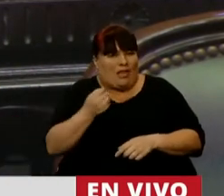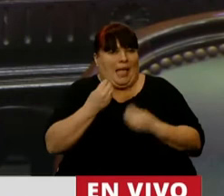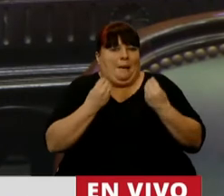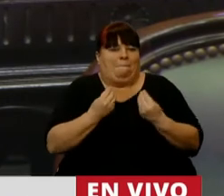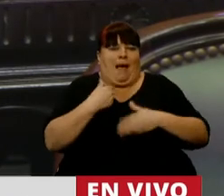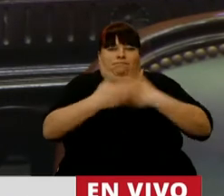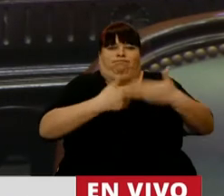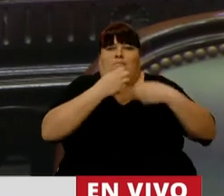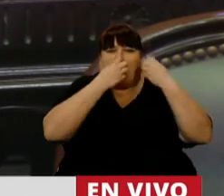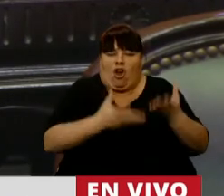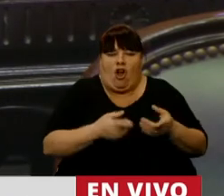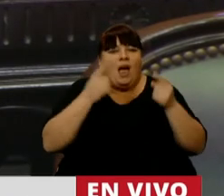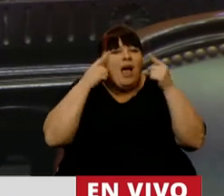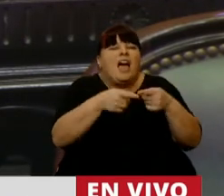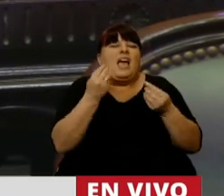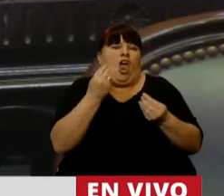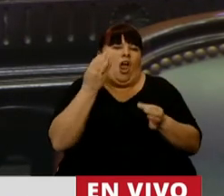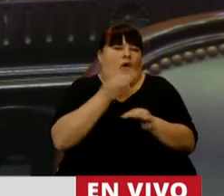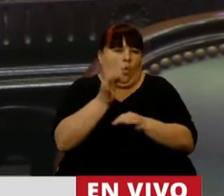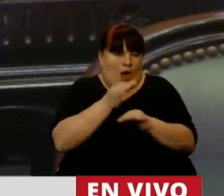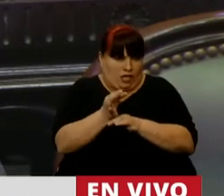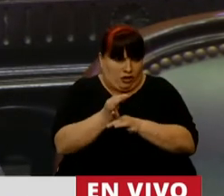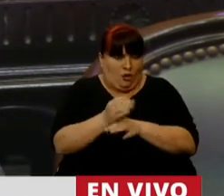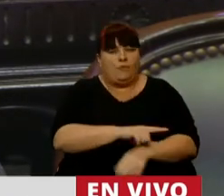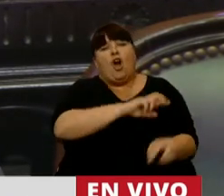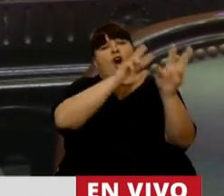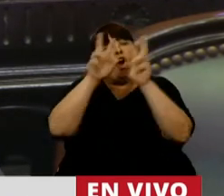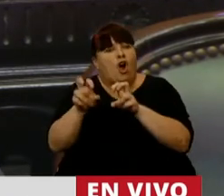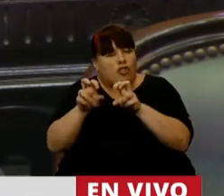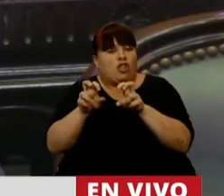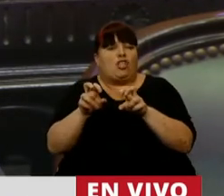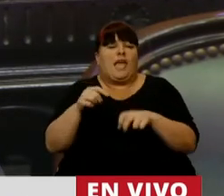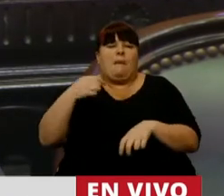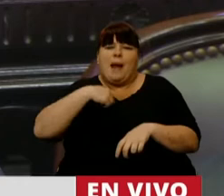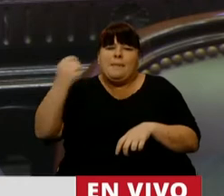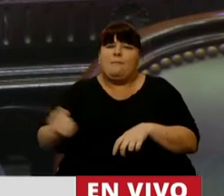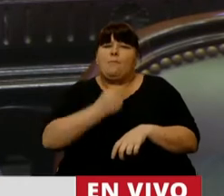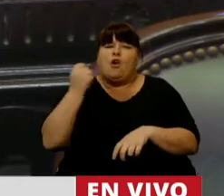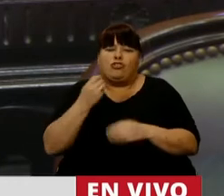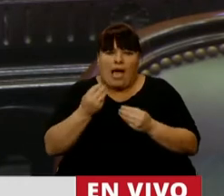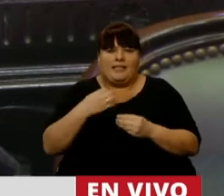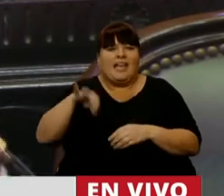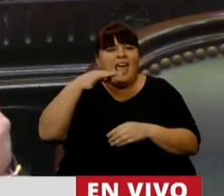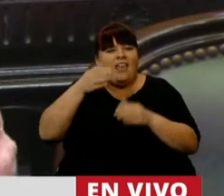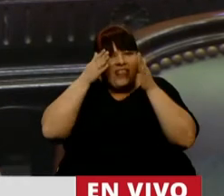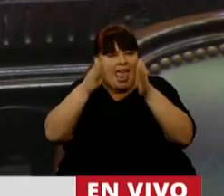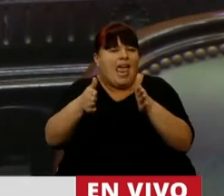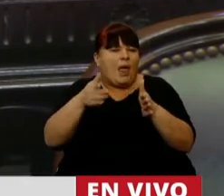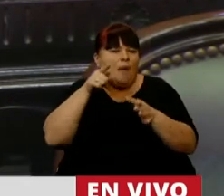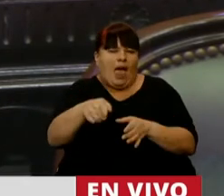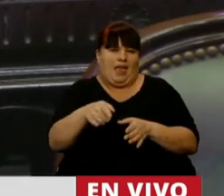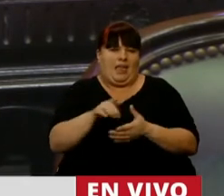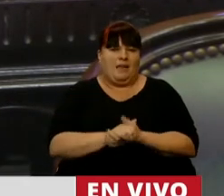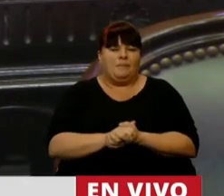para el crecimiento y sobre todo apostar a la educación. Otro de los temas que para mí es importante, y hay que poner el punto